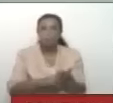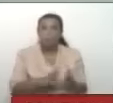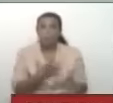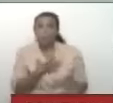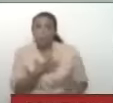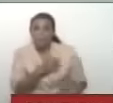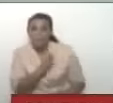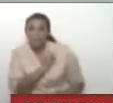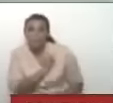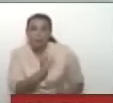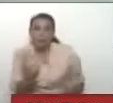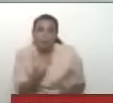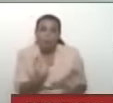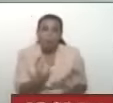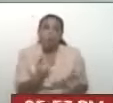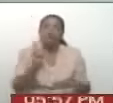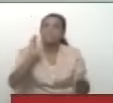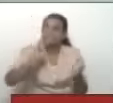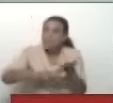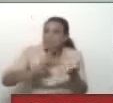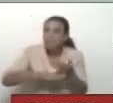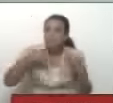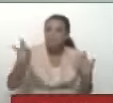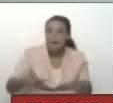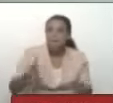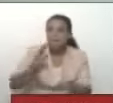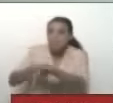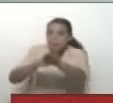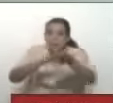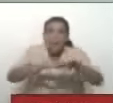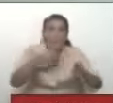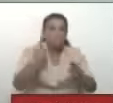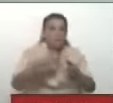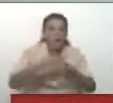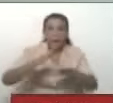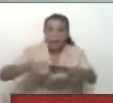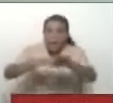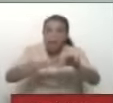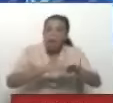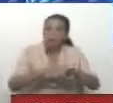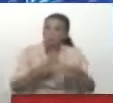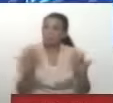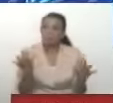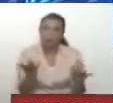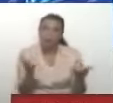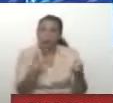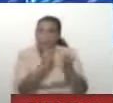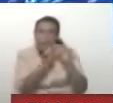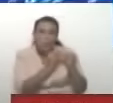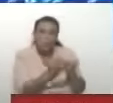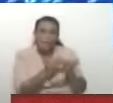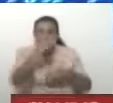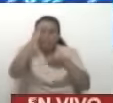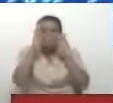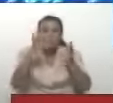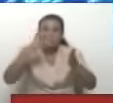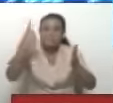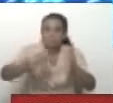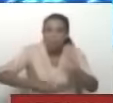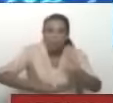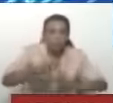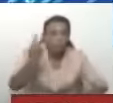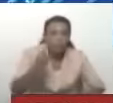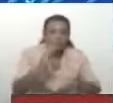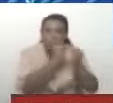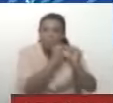con el presidente Nicolás Maduro. La toma como cierta. Y anida. Esa matriz. Que a veces es muy difícil de contrarrestar. Si no se atiende a tiempo. Y sobre